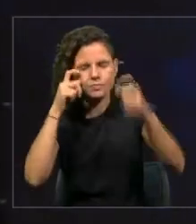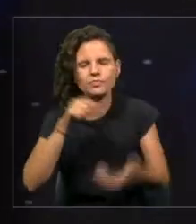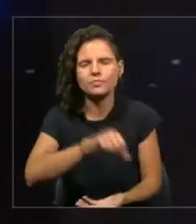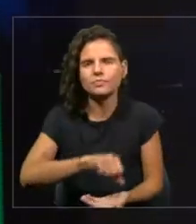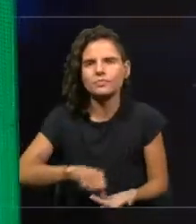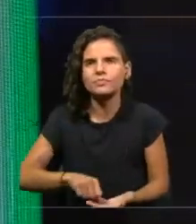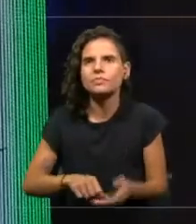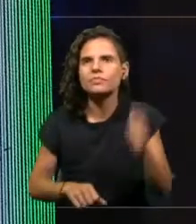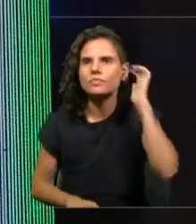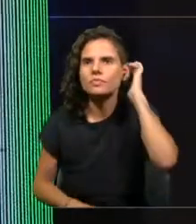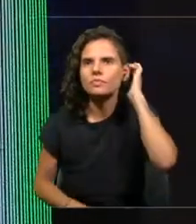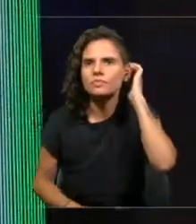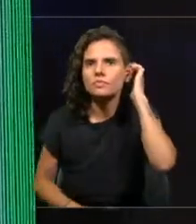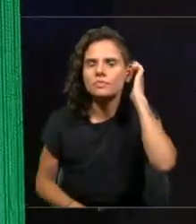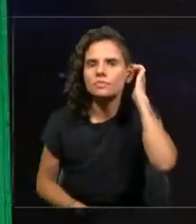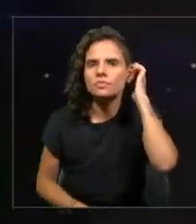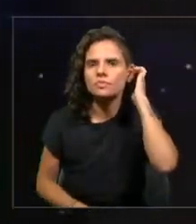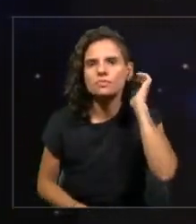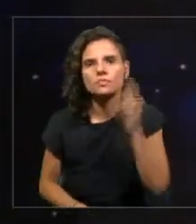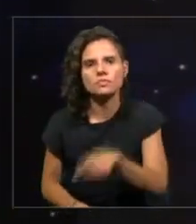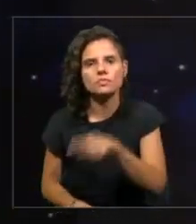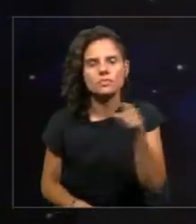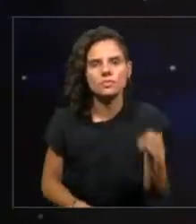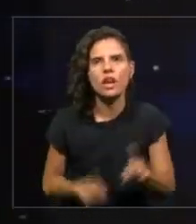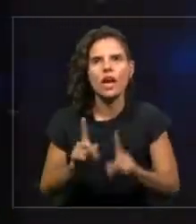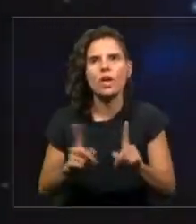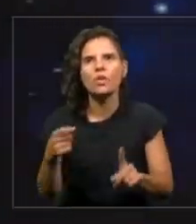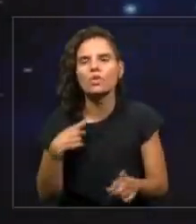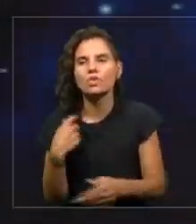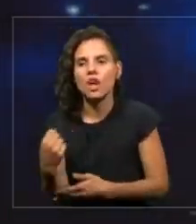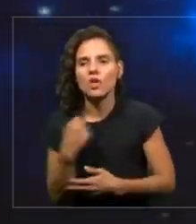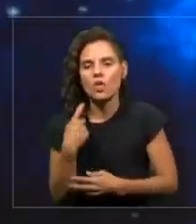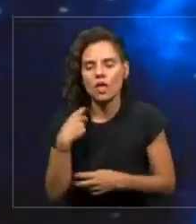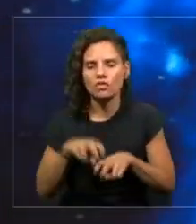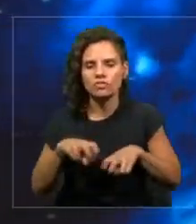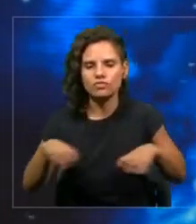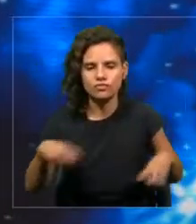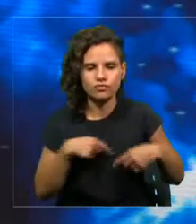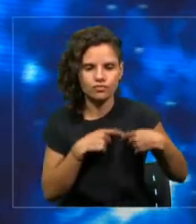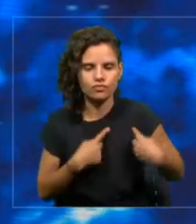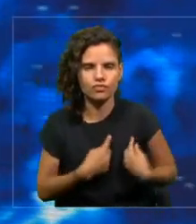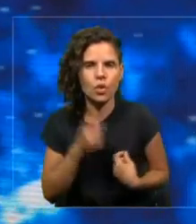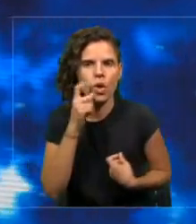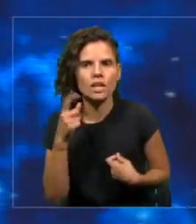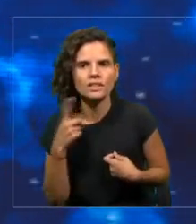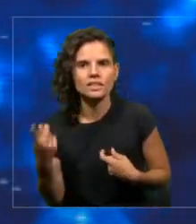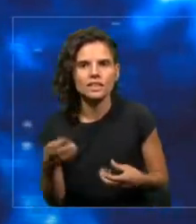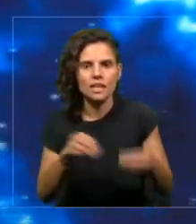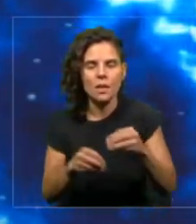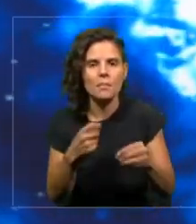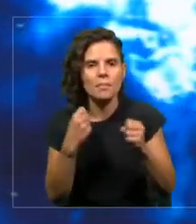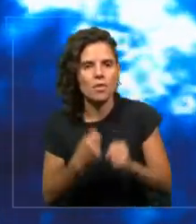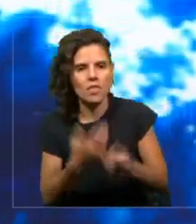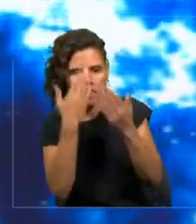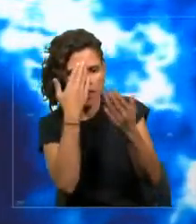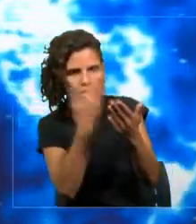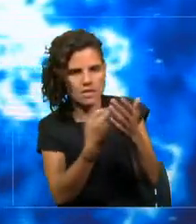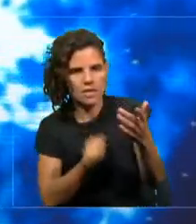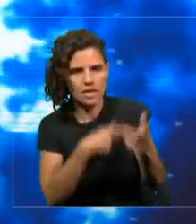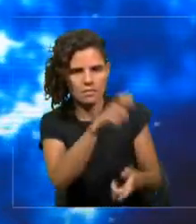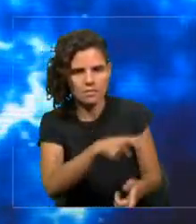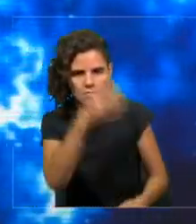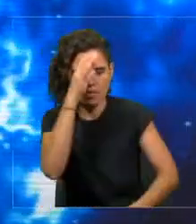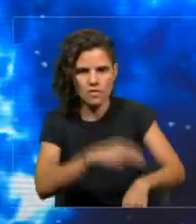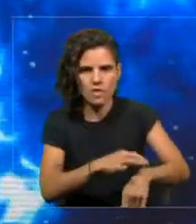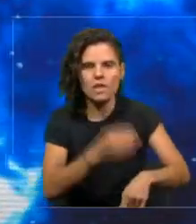algunos auxiliares haciendo una incisión las guías coronarias para poder atender a este paciente así como los signos del paciente